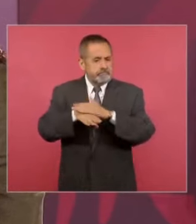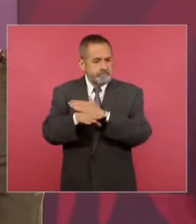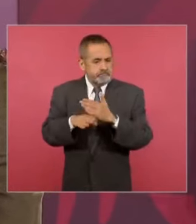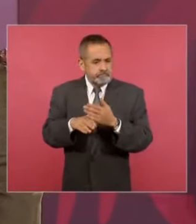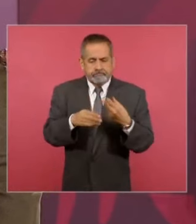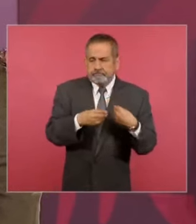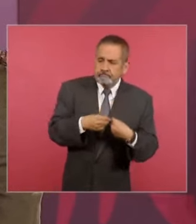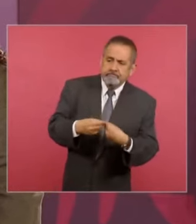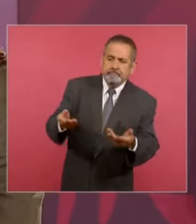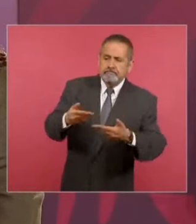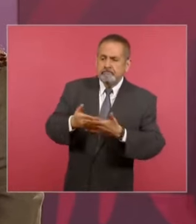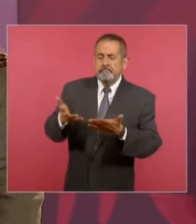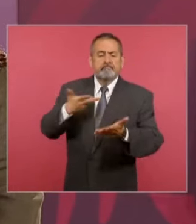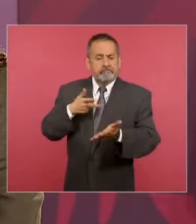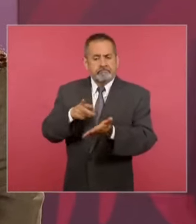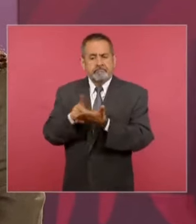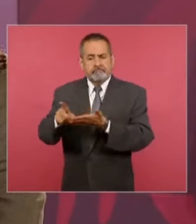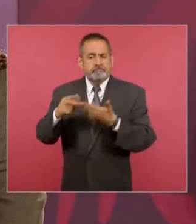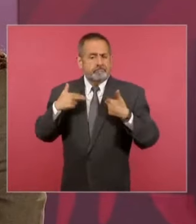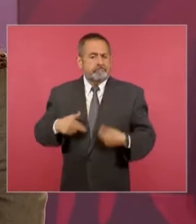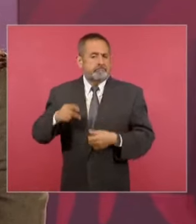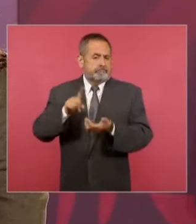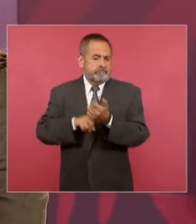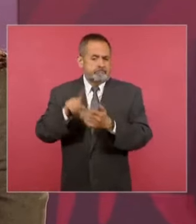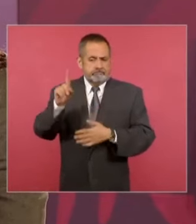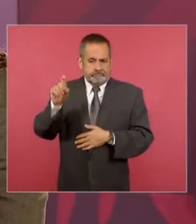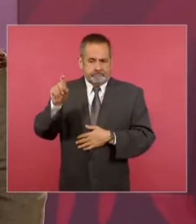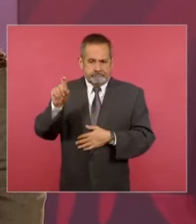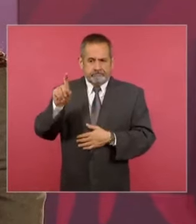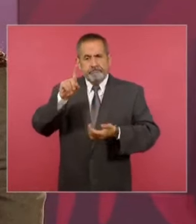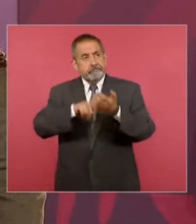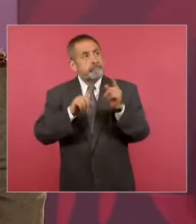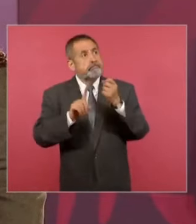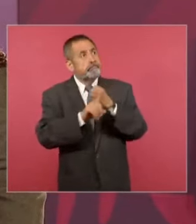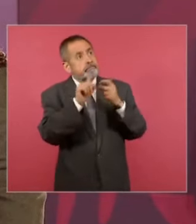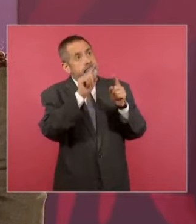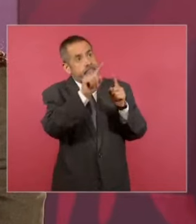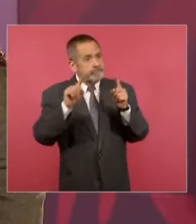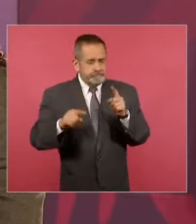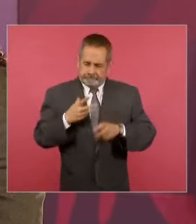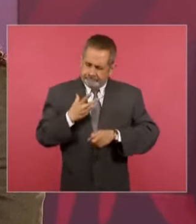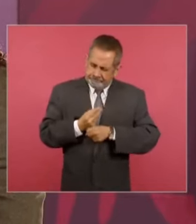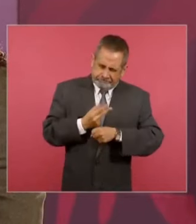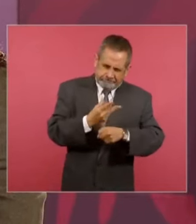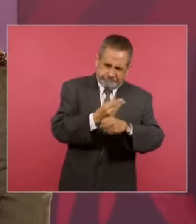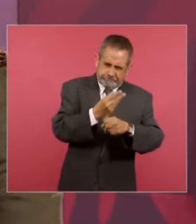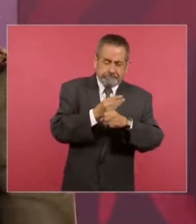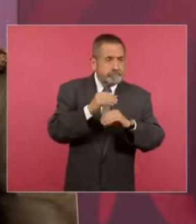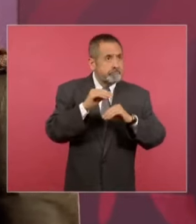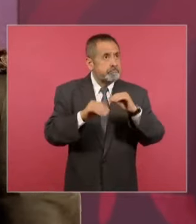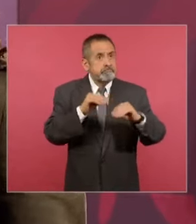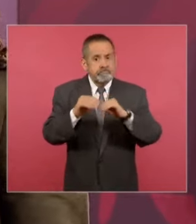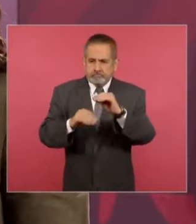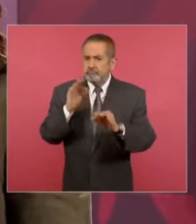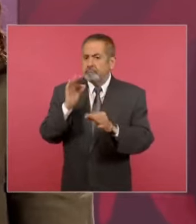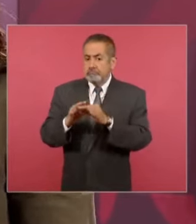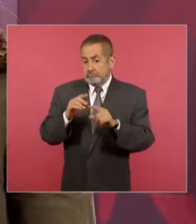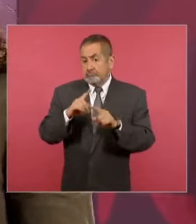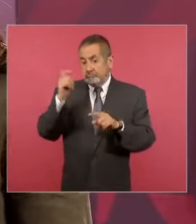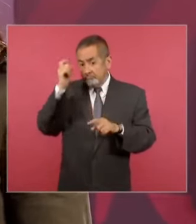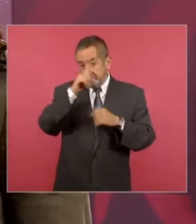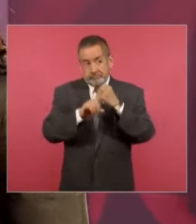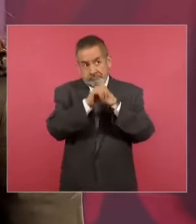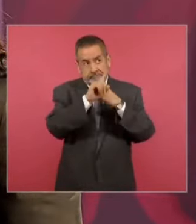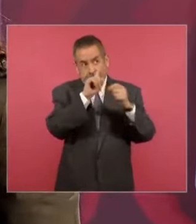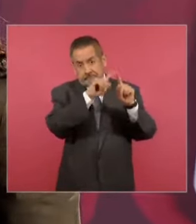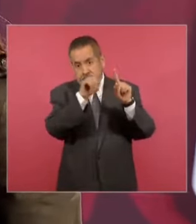al derecho humano, que es el agua, con las problemáticas que se han venido teniendo en varias entidades del